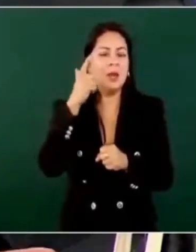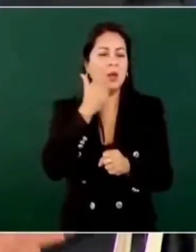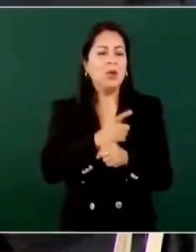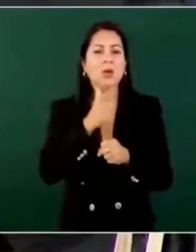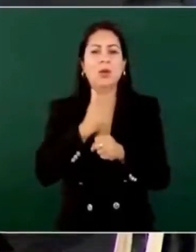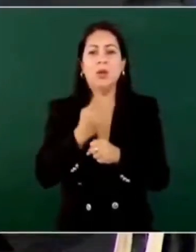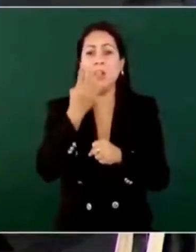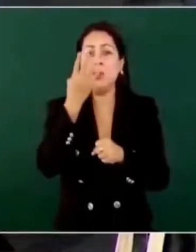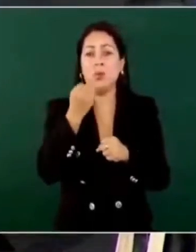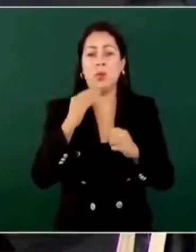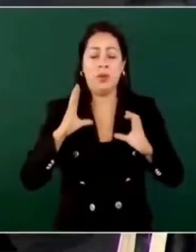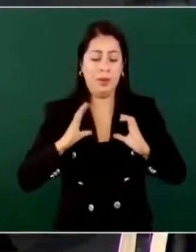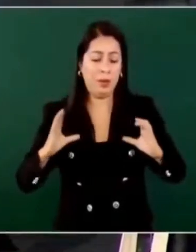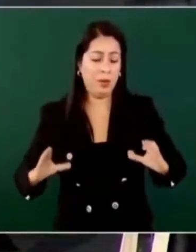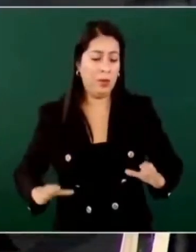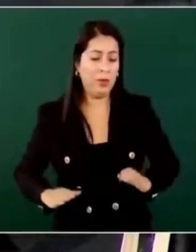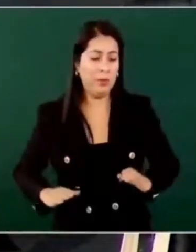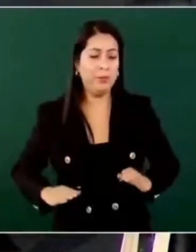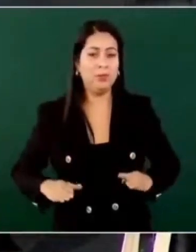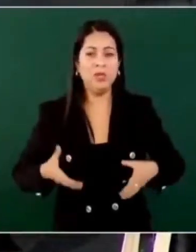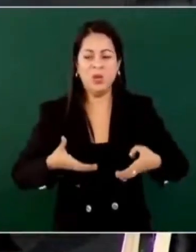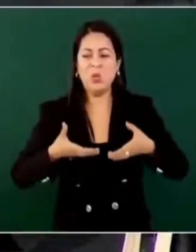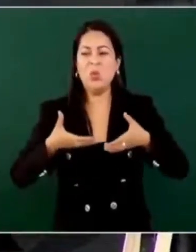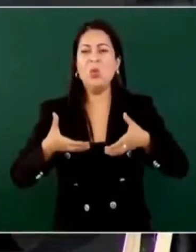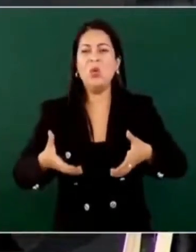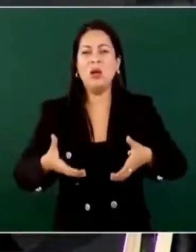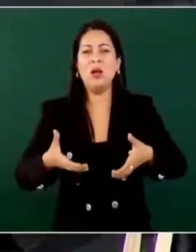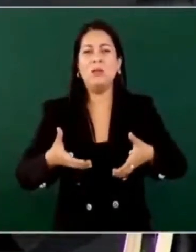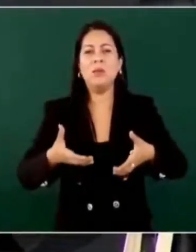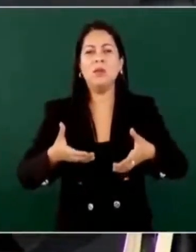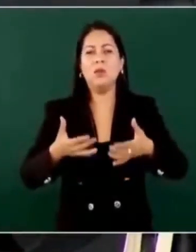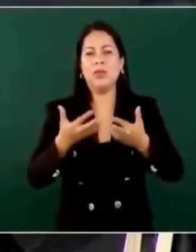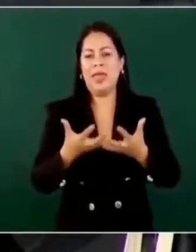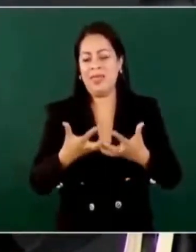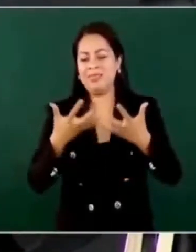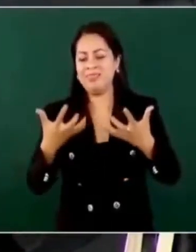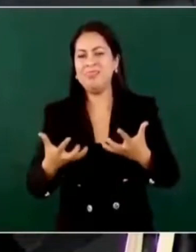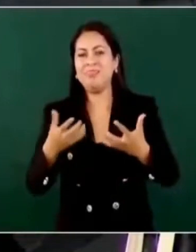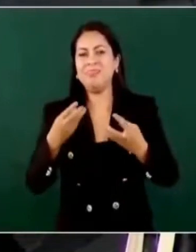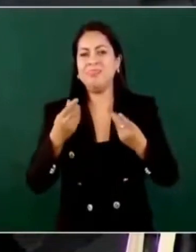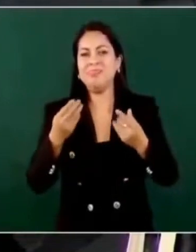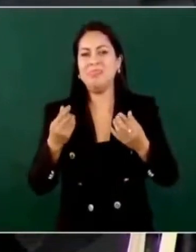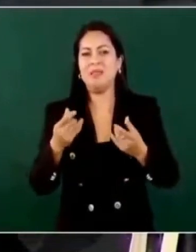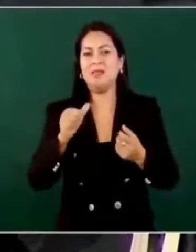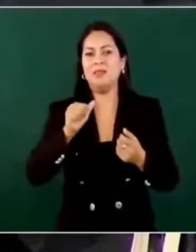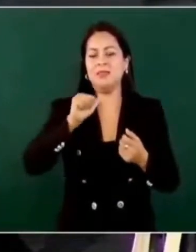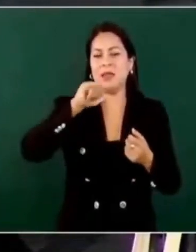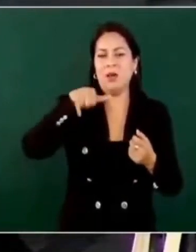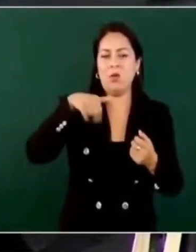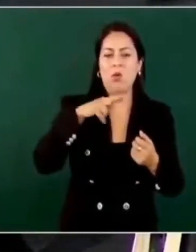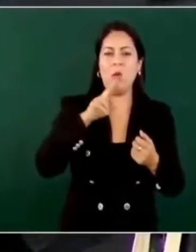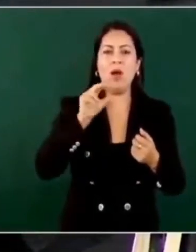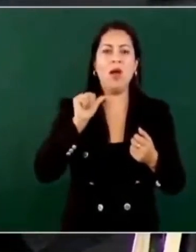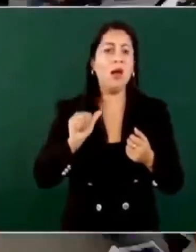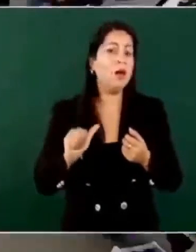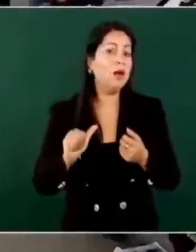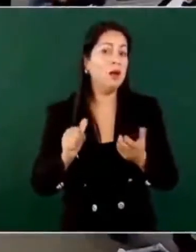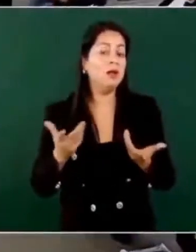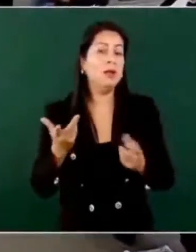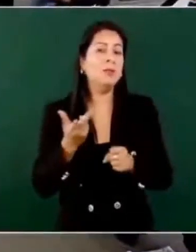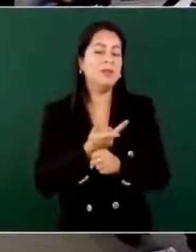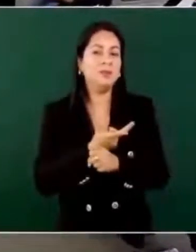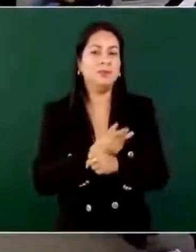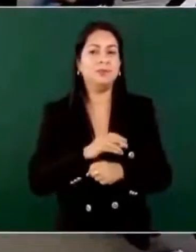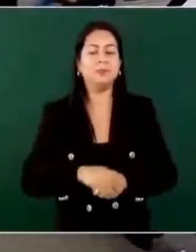de nueve cuerpos en un camino de terracería en San Juan del Río. ¿Qué información se tienen sobre estos hechos violentos?